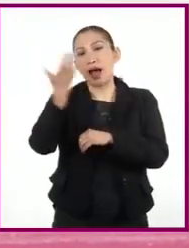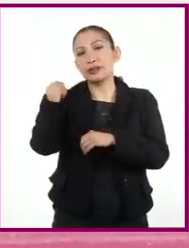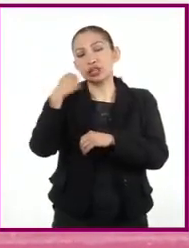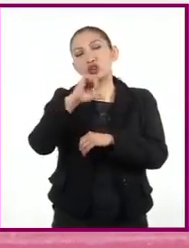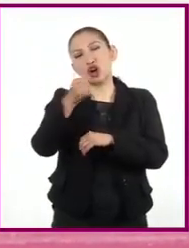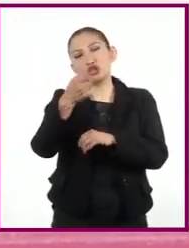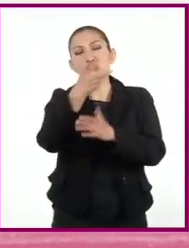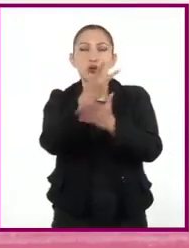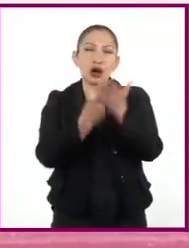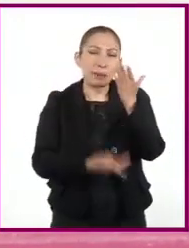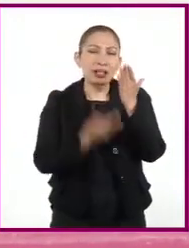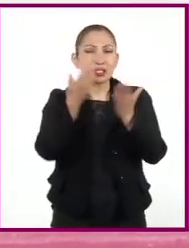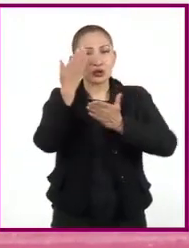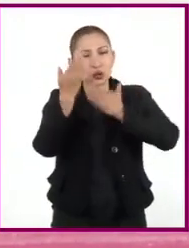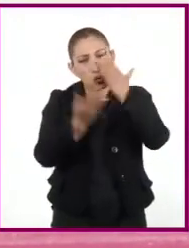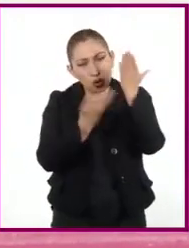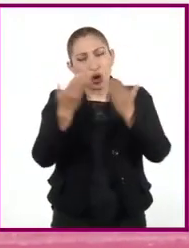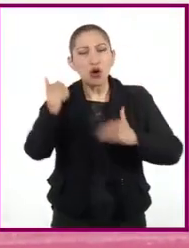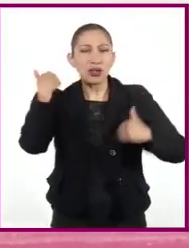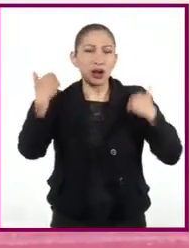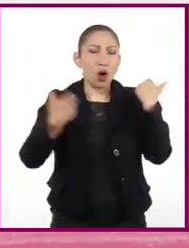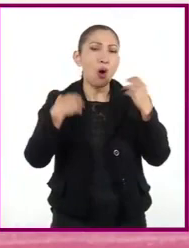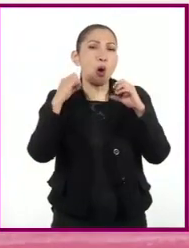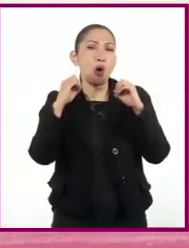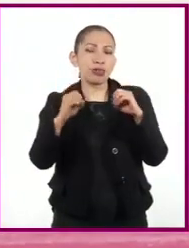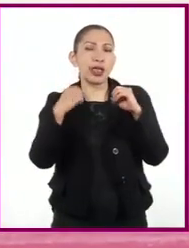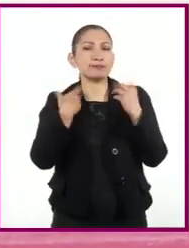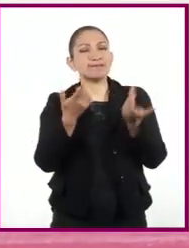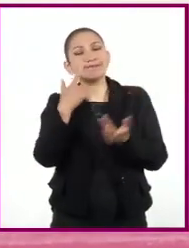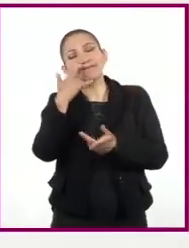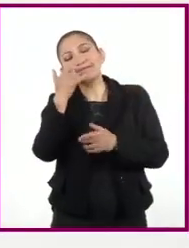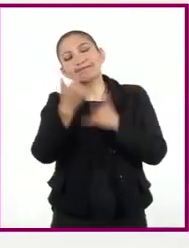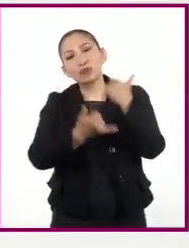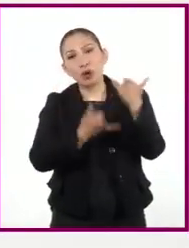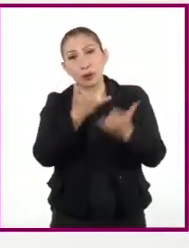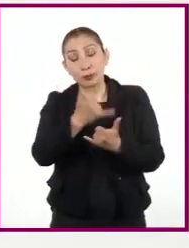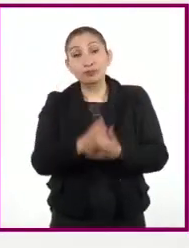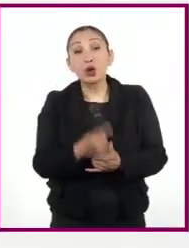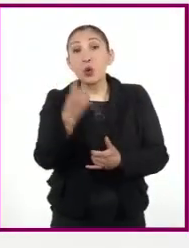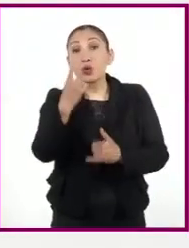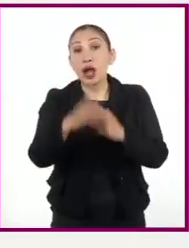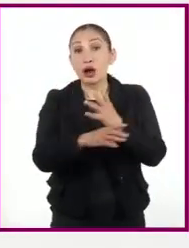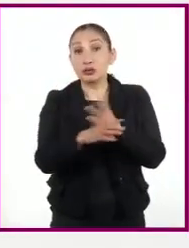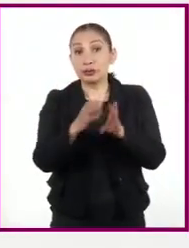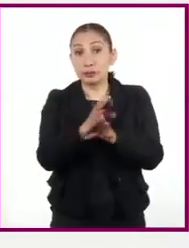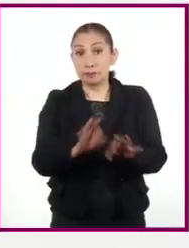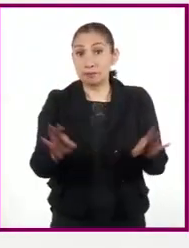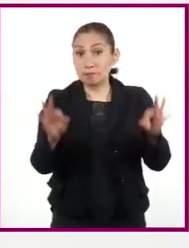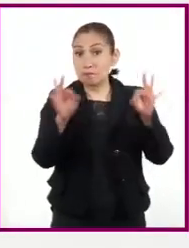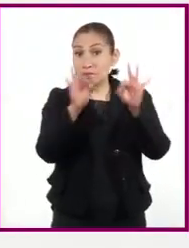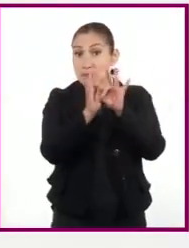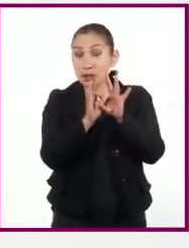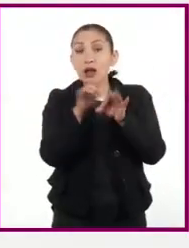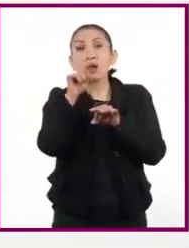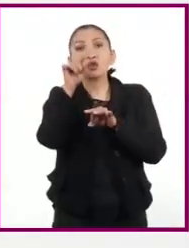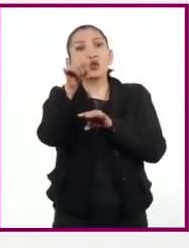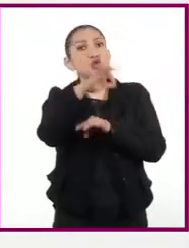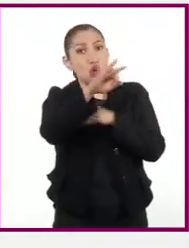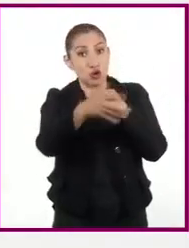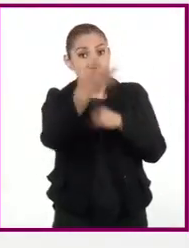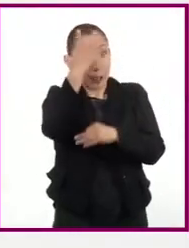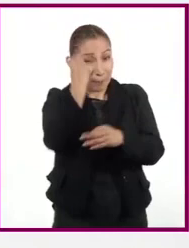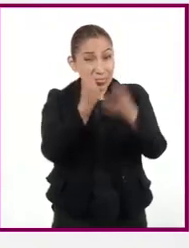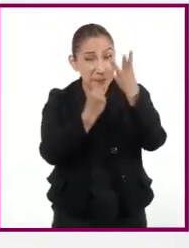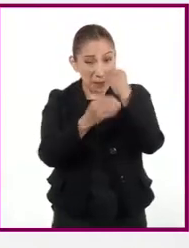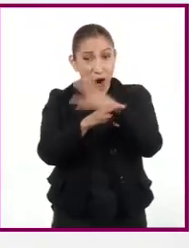programas formativos, recreativos y de esparcimiento. Algo muy importante es que compartan todos